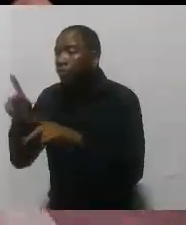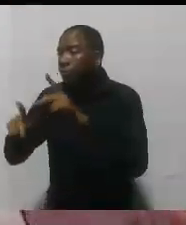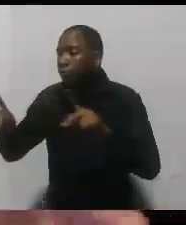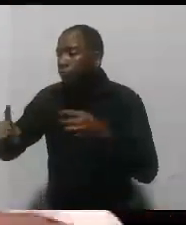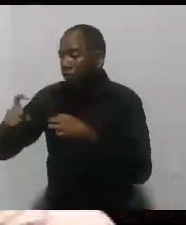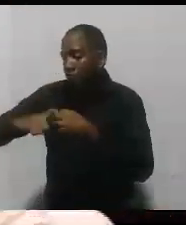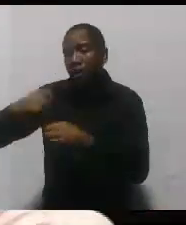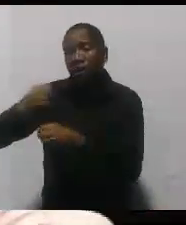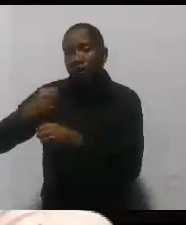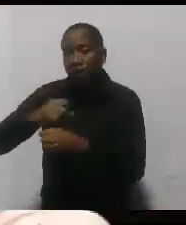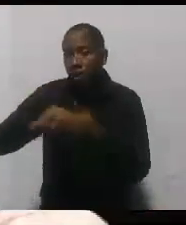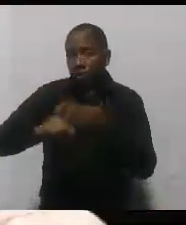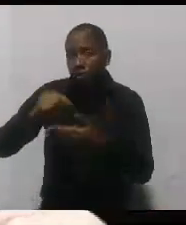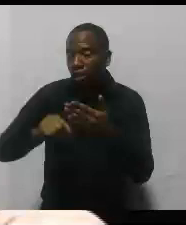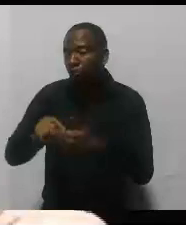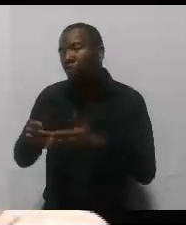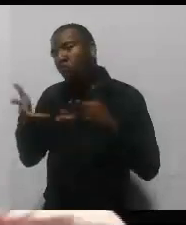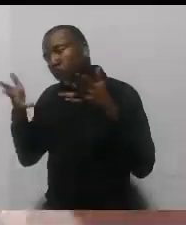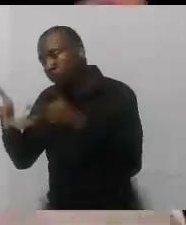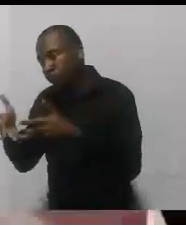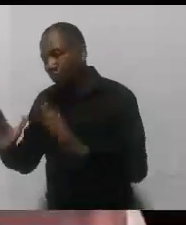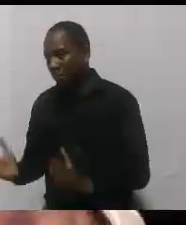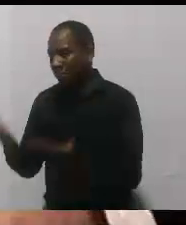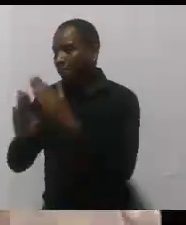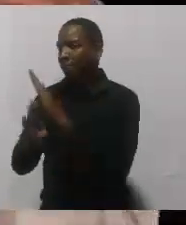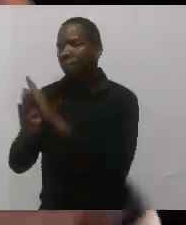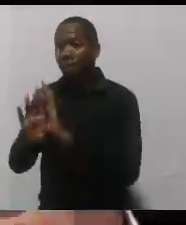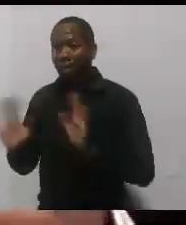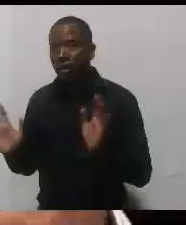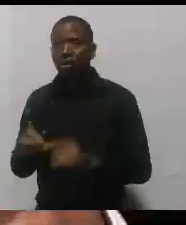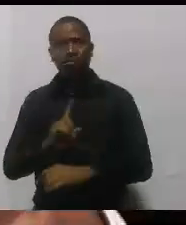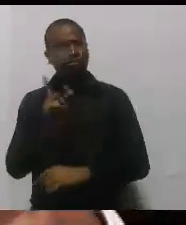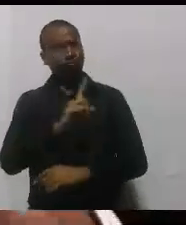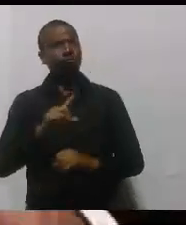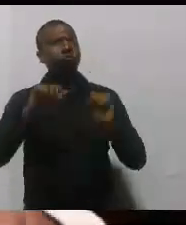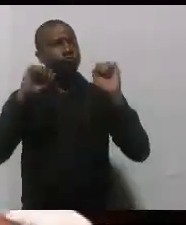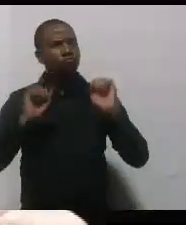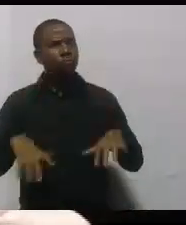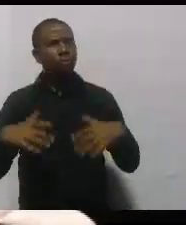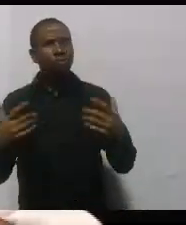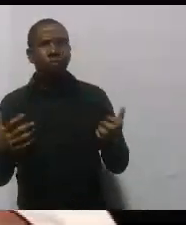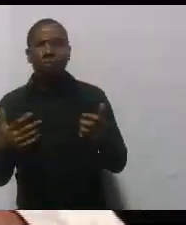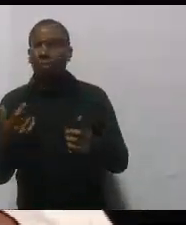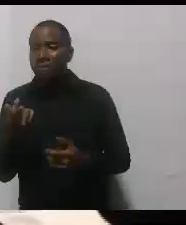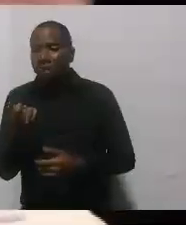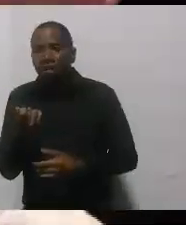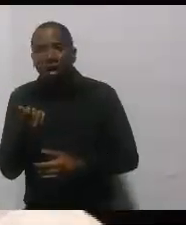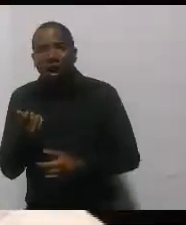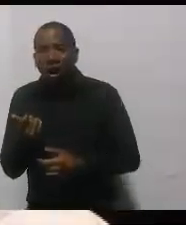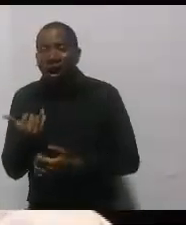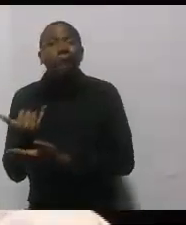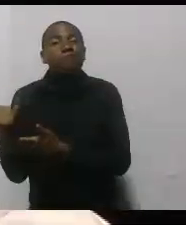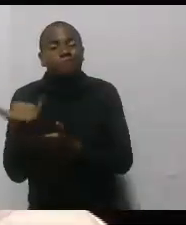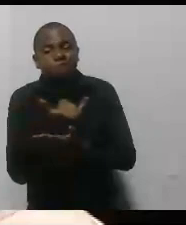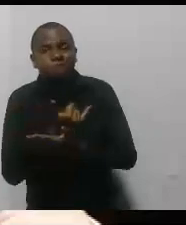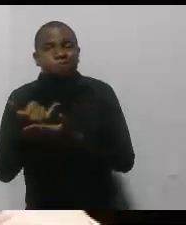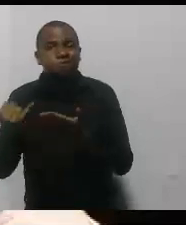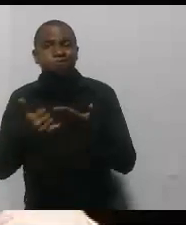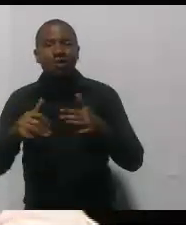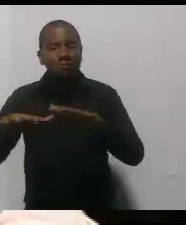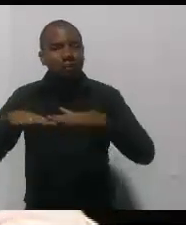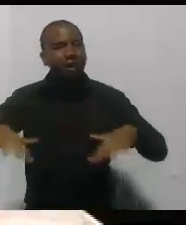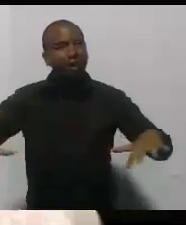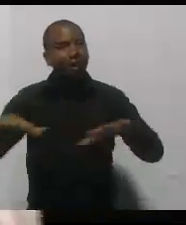trabajan en esos contratos, sino al hacer esto y contratar con la SAC, es dinero que va a estar circulando por todo el